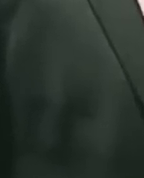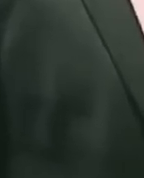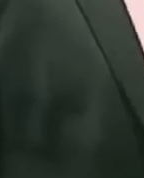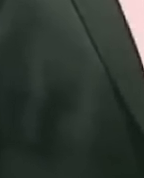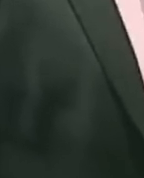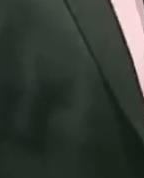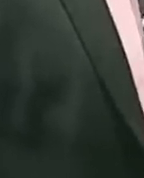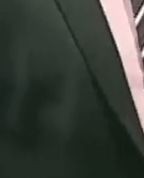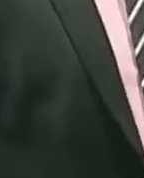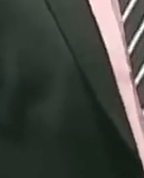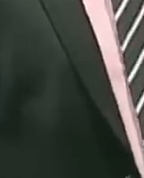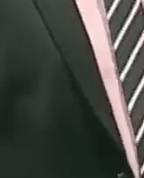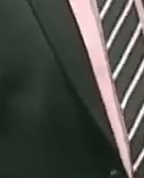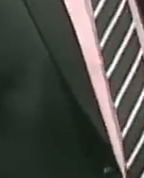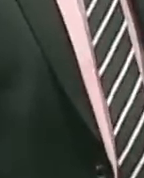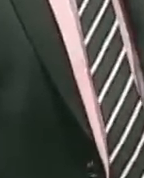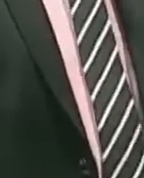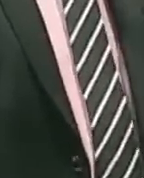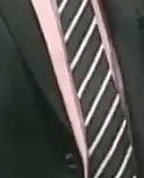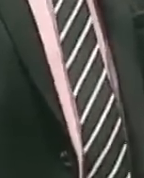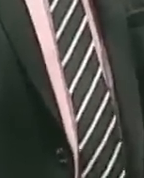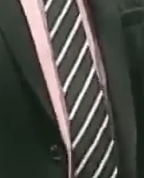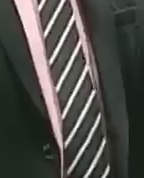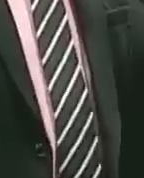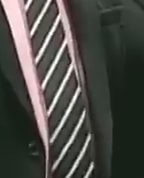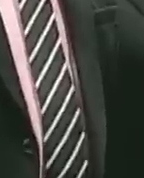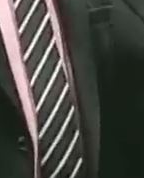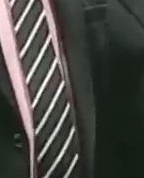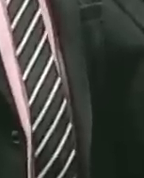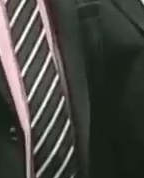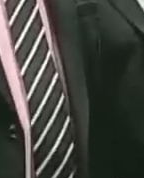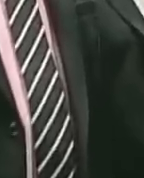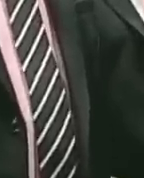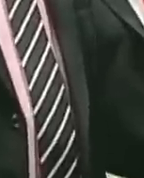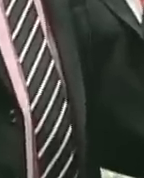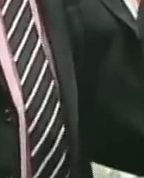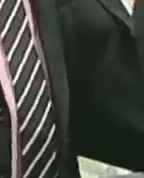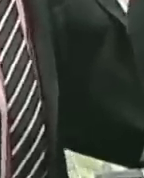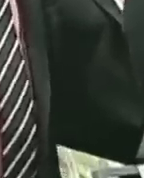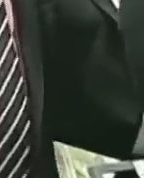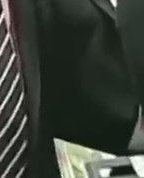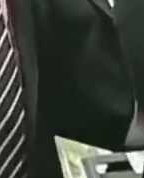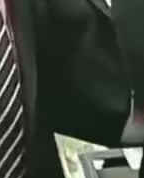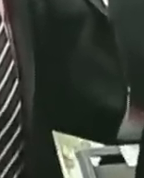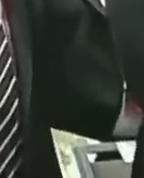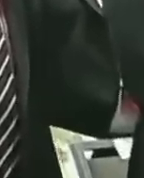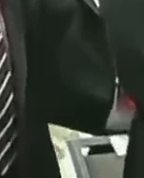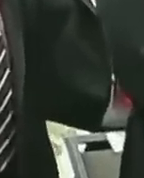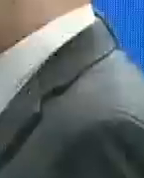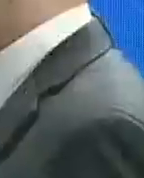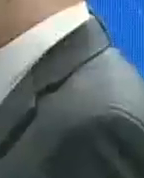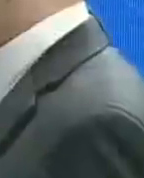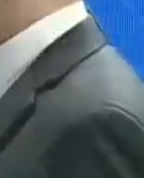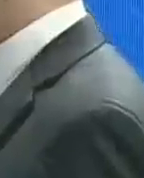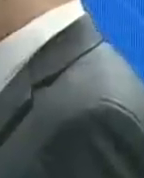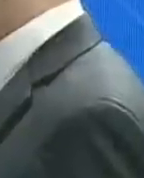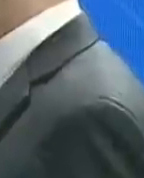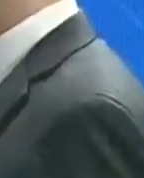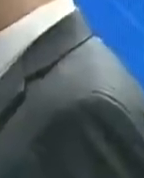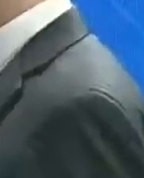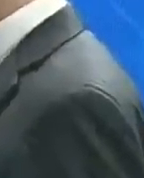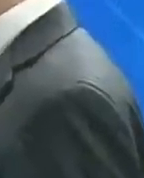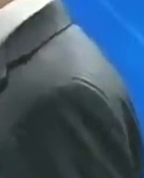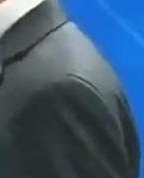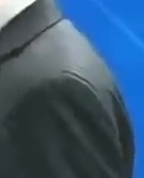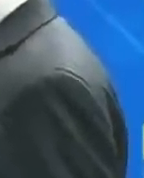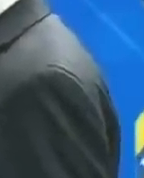Nacional, debatido ampliamente por diversos sectores del país y sancionado el pasado 30 de junio por la Asamblea